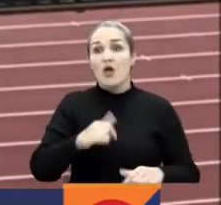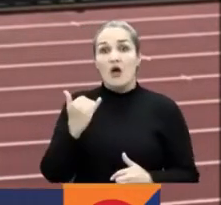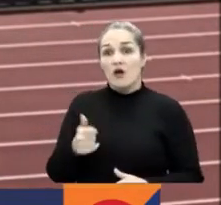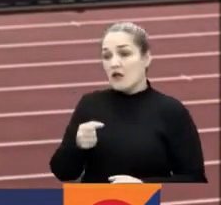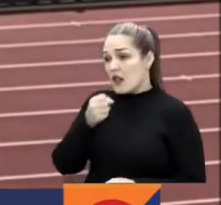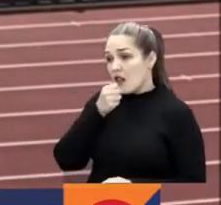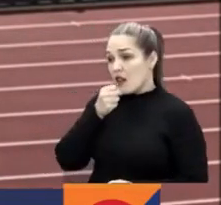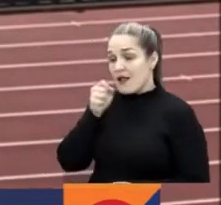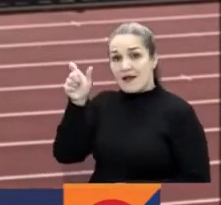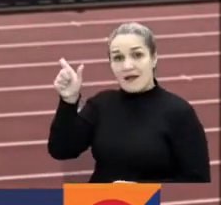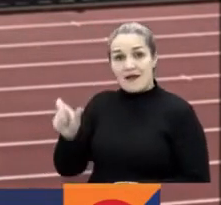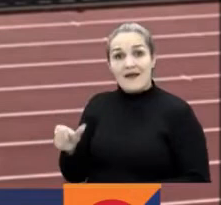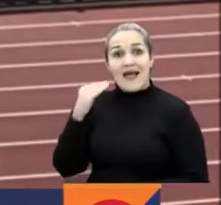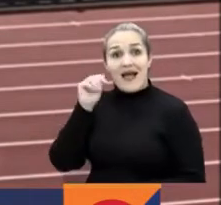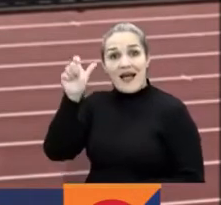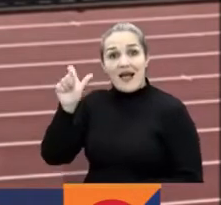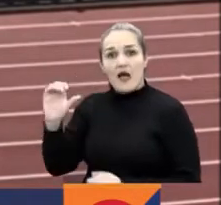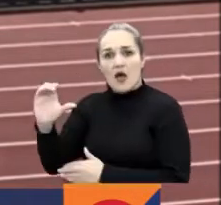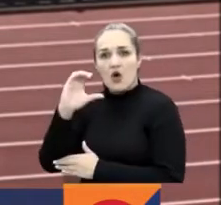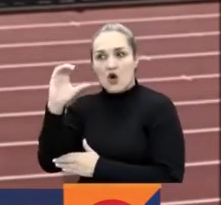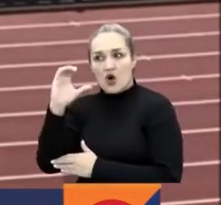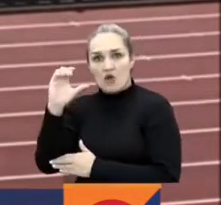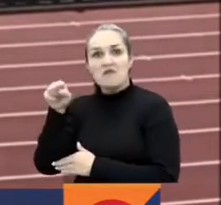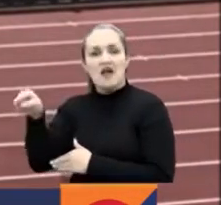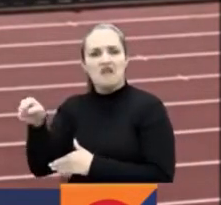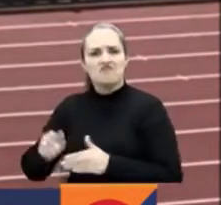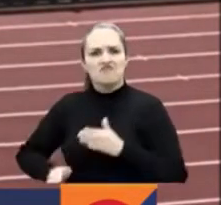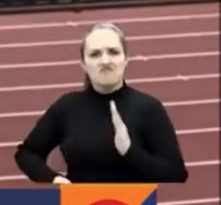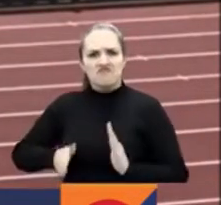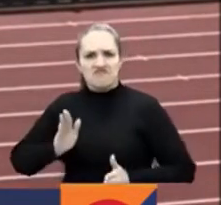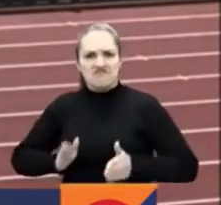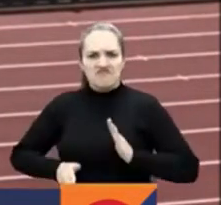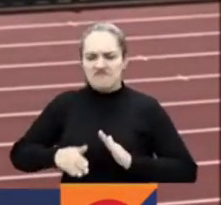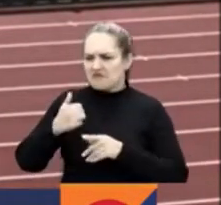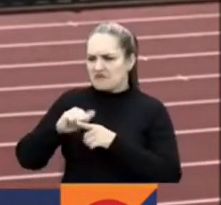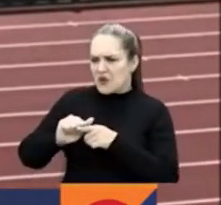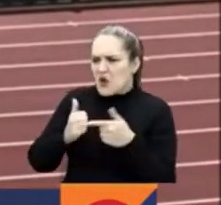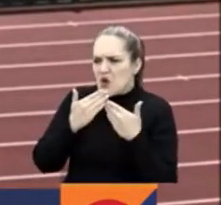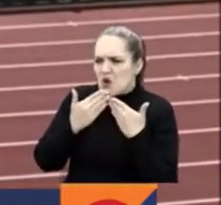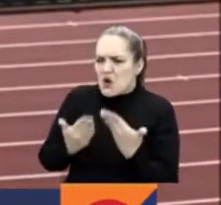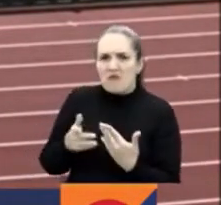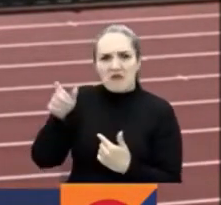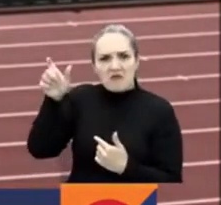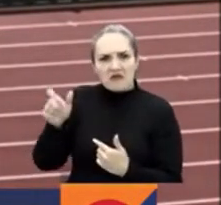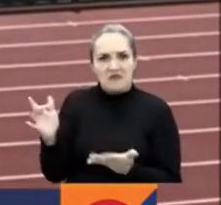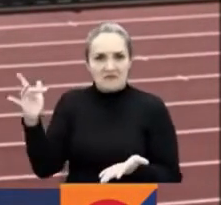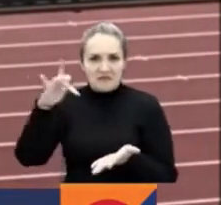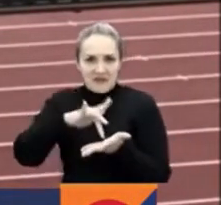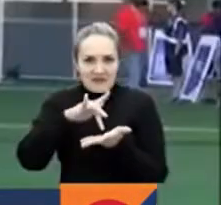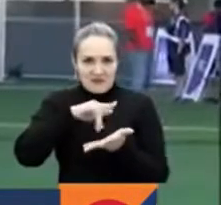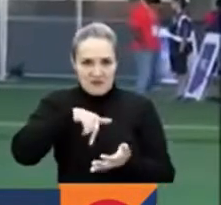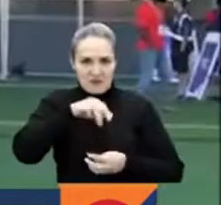en la marcha en el fin de semana. Así está hablando sobre su preparación para esta competencia mundialista.